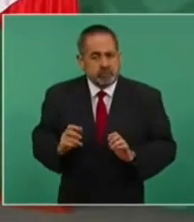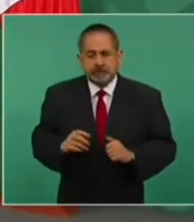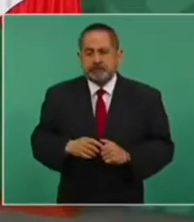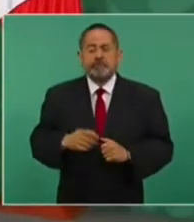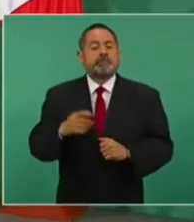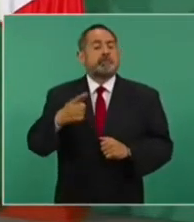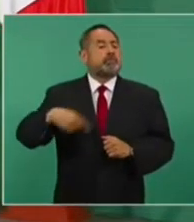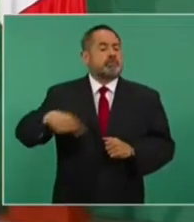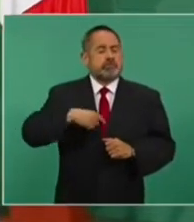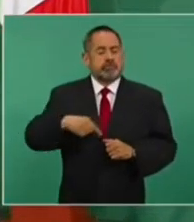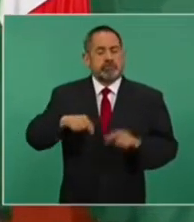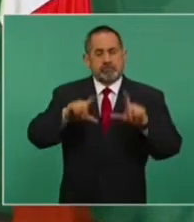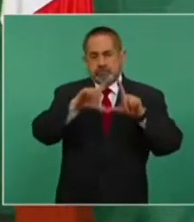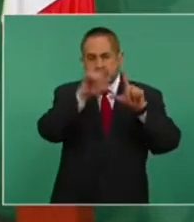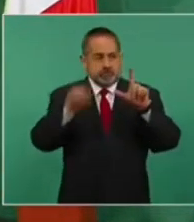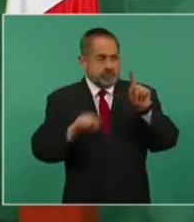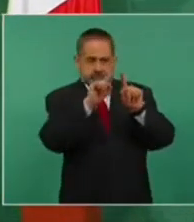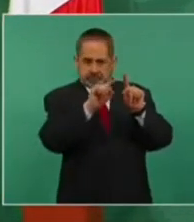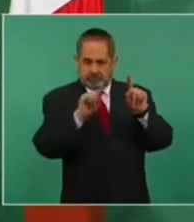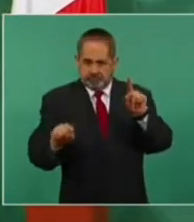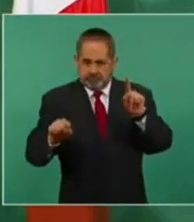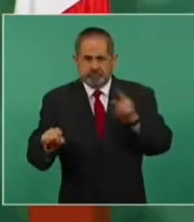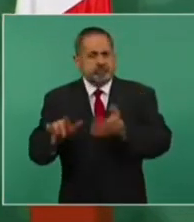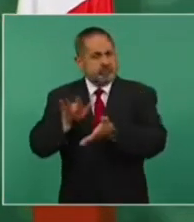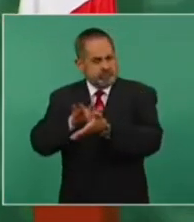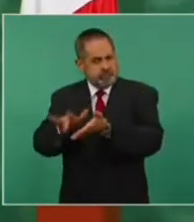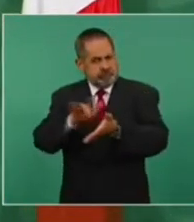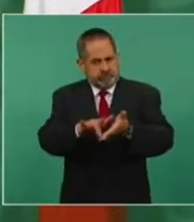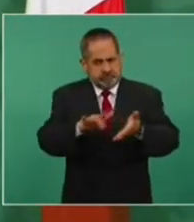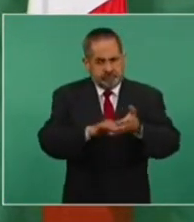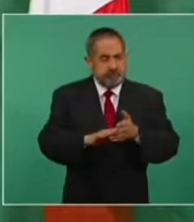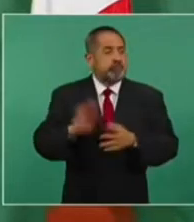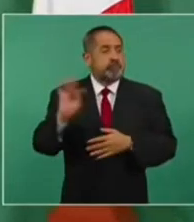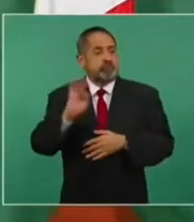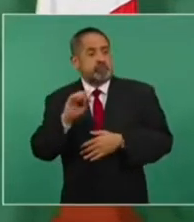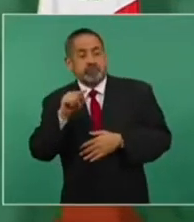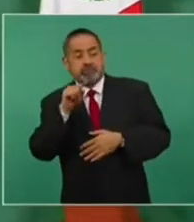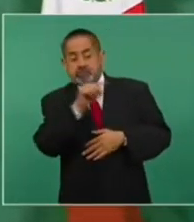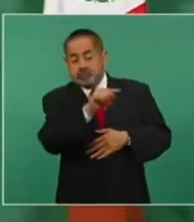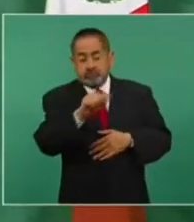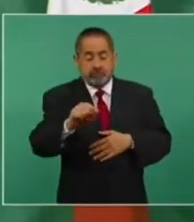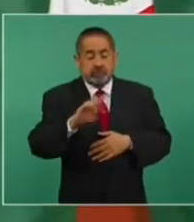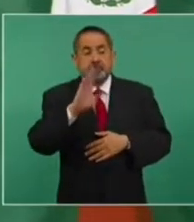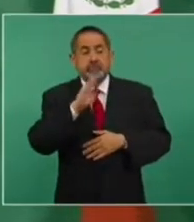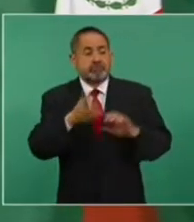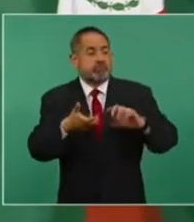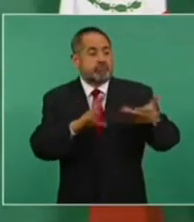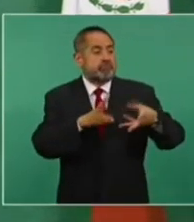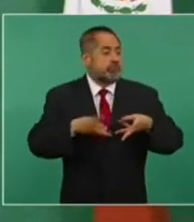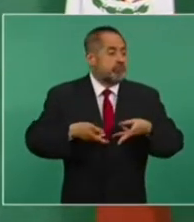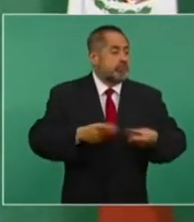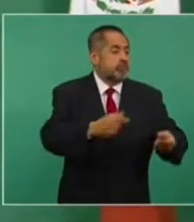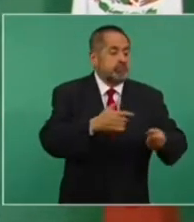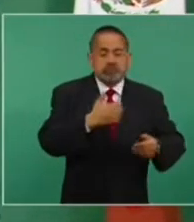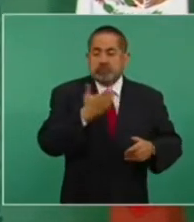y donde haya malversación de fondos, la recomendación